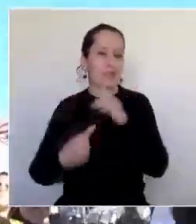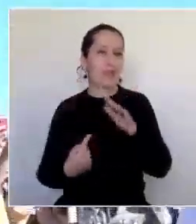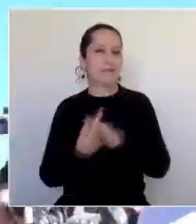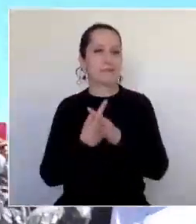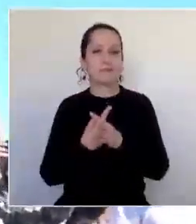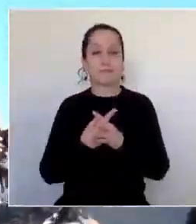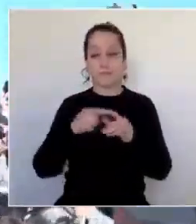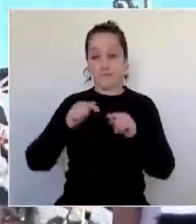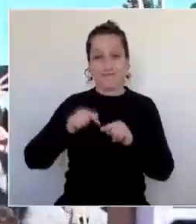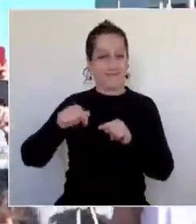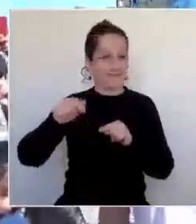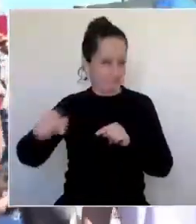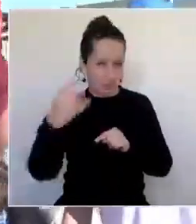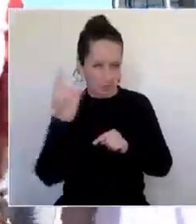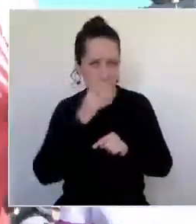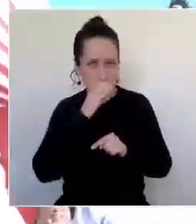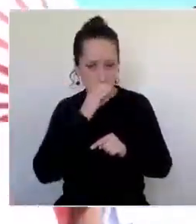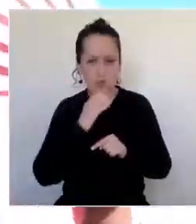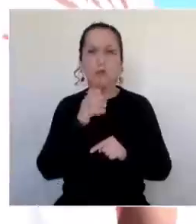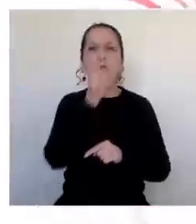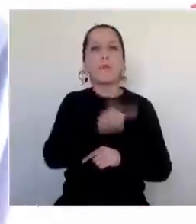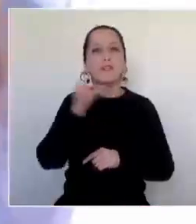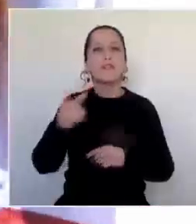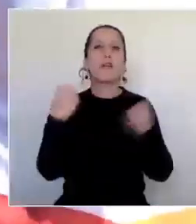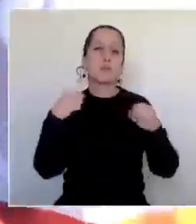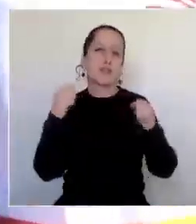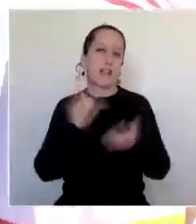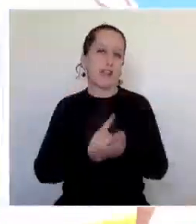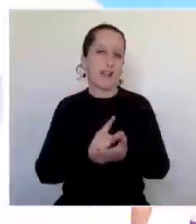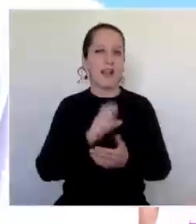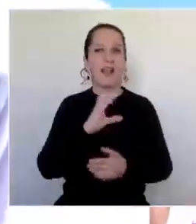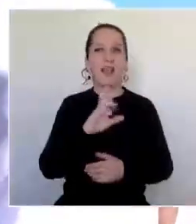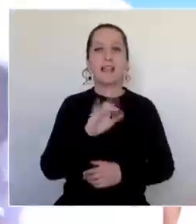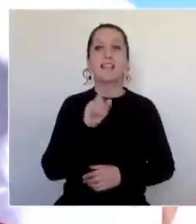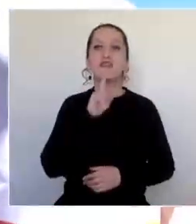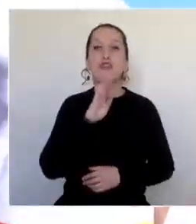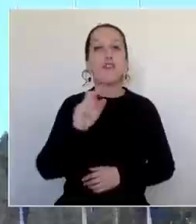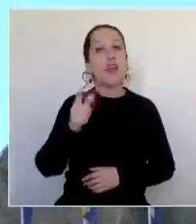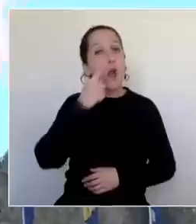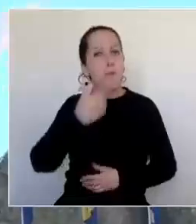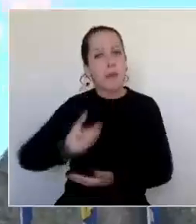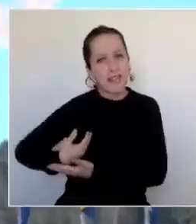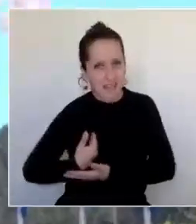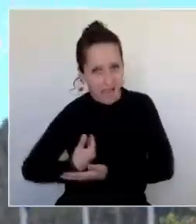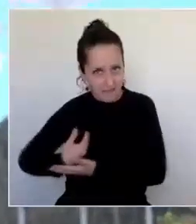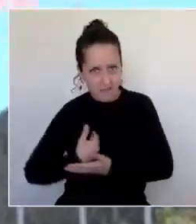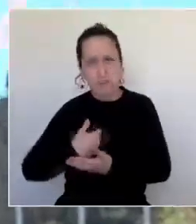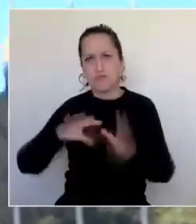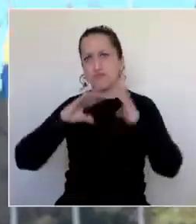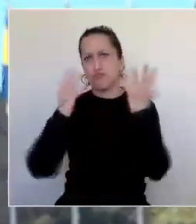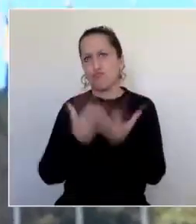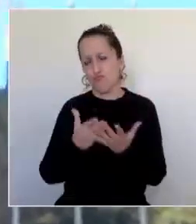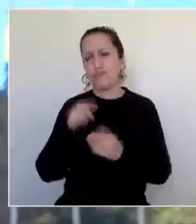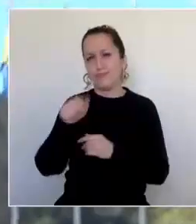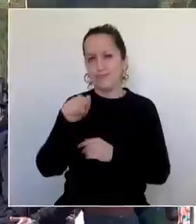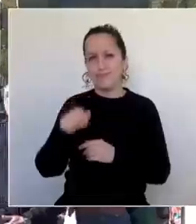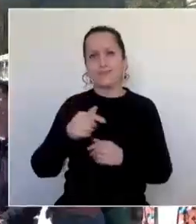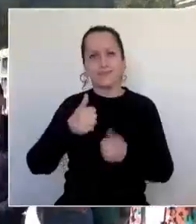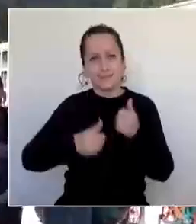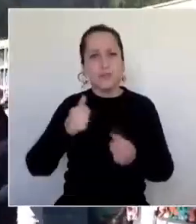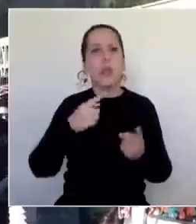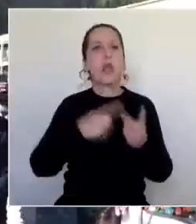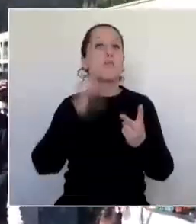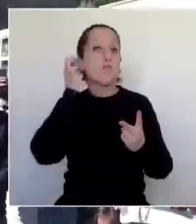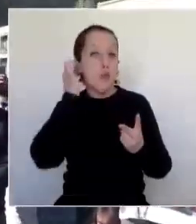su paso por el campus la aportaron los deportistas locales Cristóván Game, mundialista de rugby, y la basquetbolista Bárbara